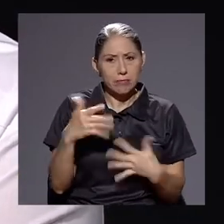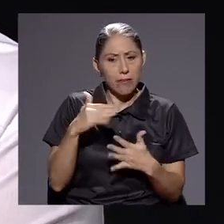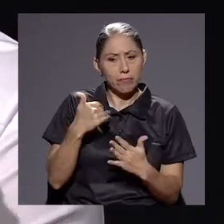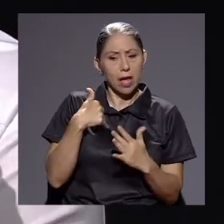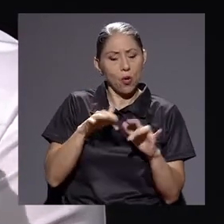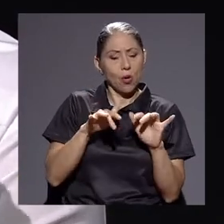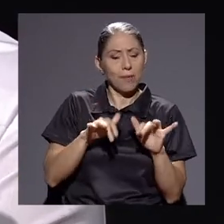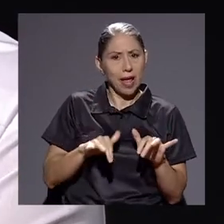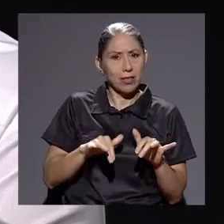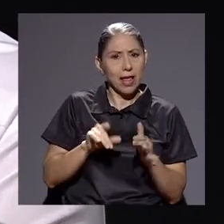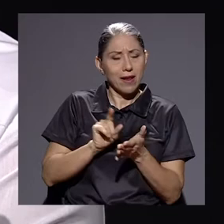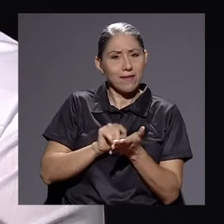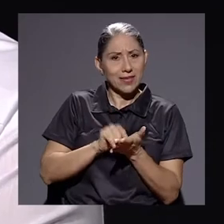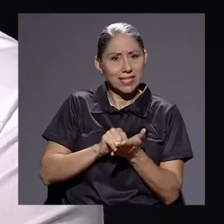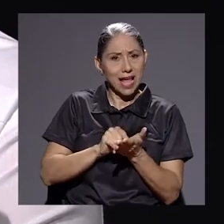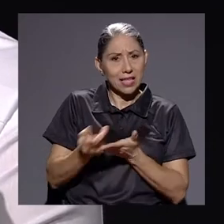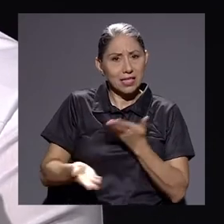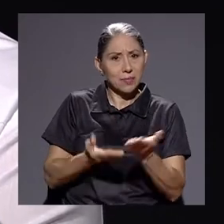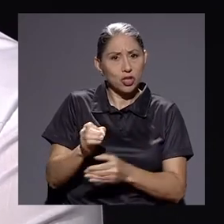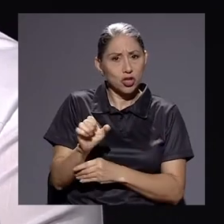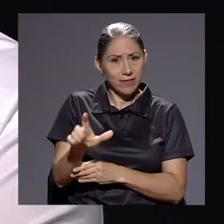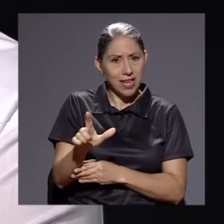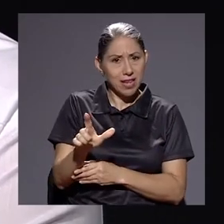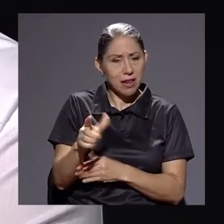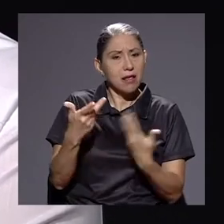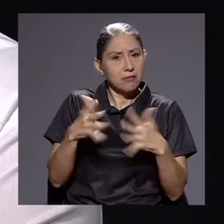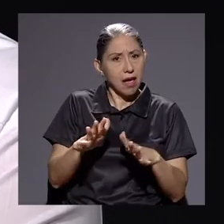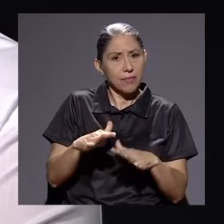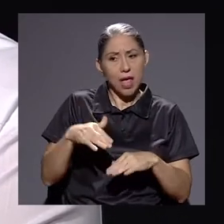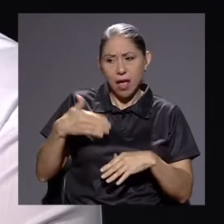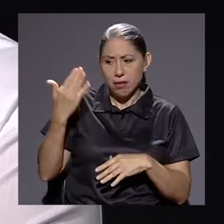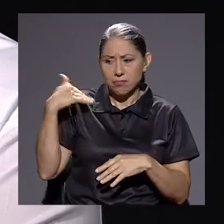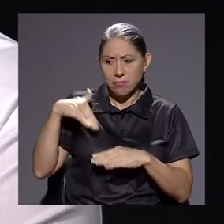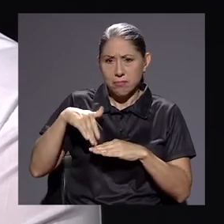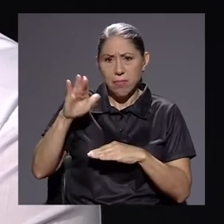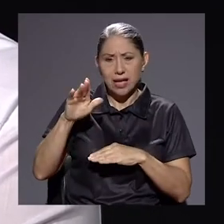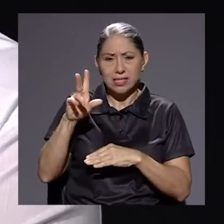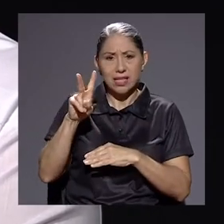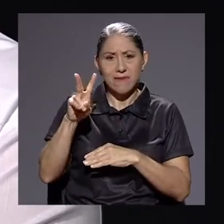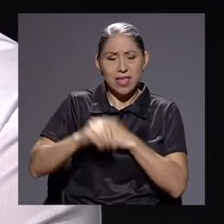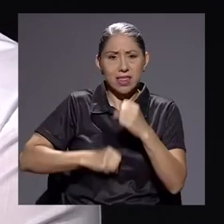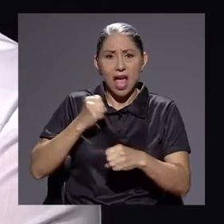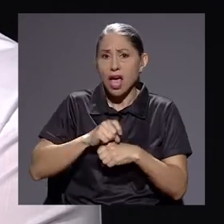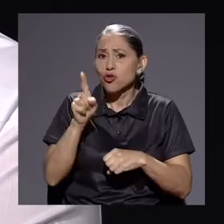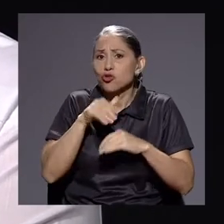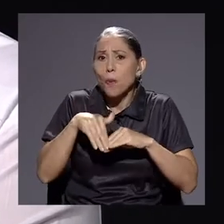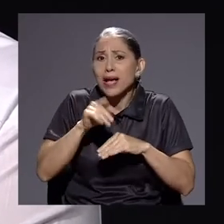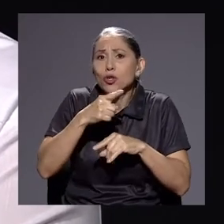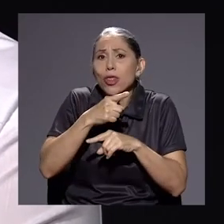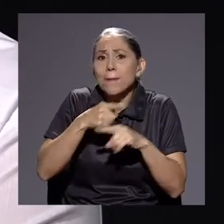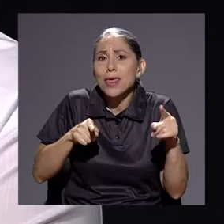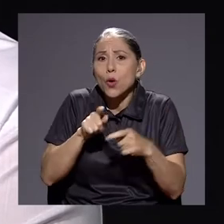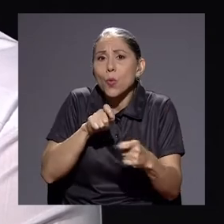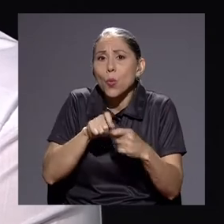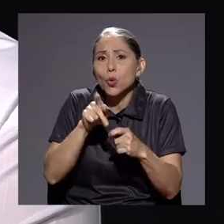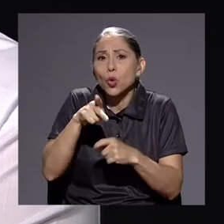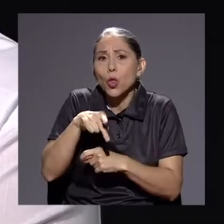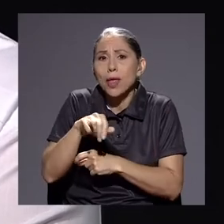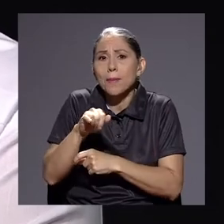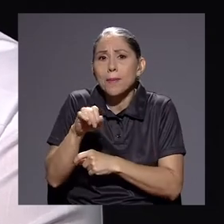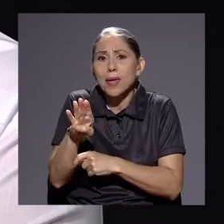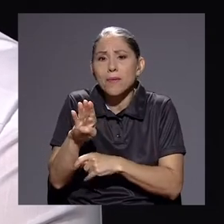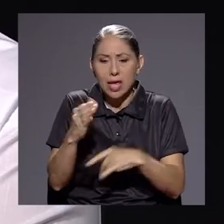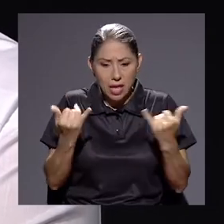sobre el tema publicado por la revista de servicio civil, durante más de 20 años no pasó de medio punto del PIB. Así es. Y ahora está llegando al uno,